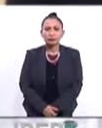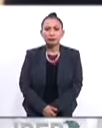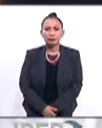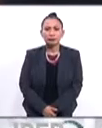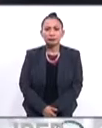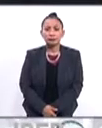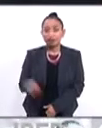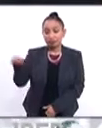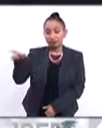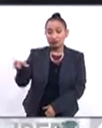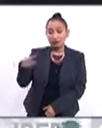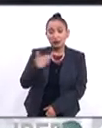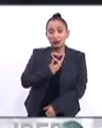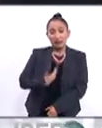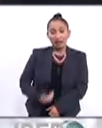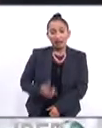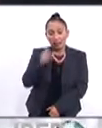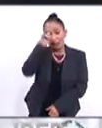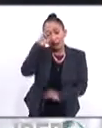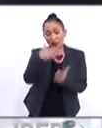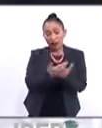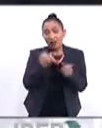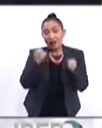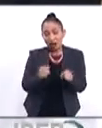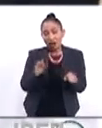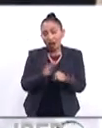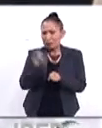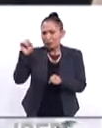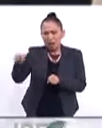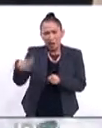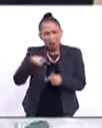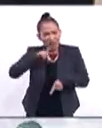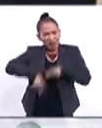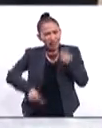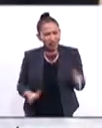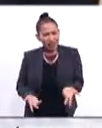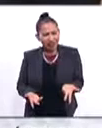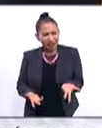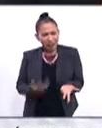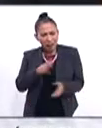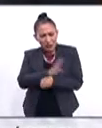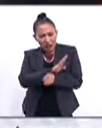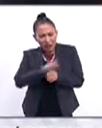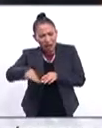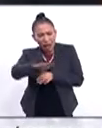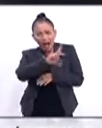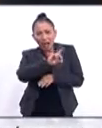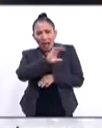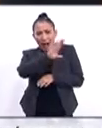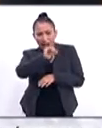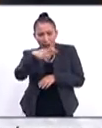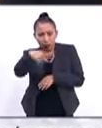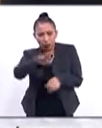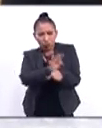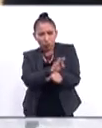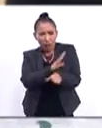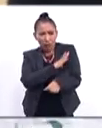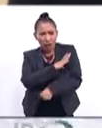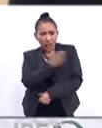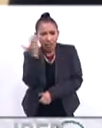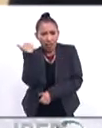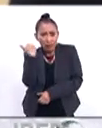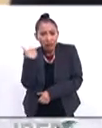lo que el presidente propuso es garantizar lo que él mismo había quitado los beneficiarios de DACA tenían su protección